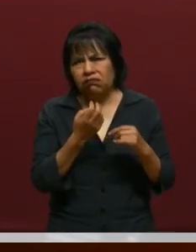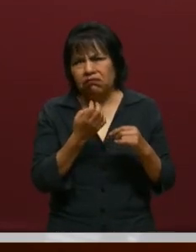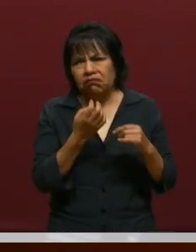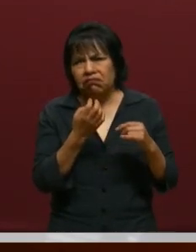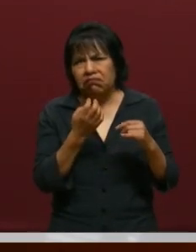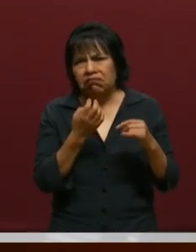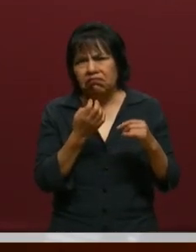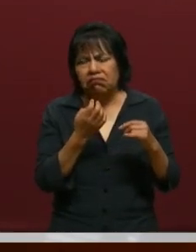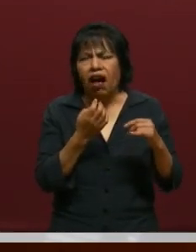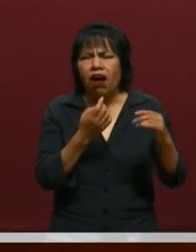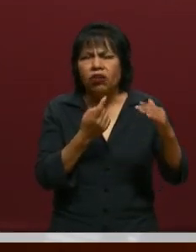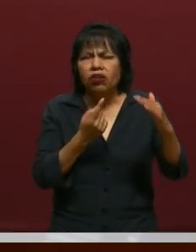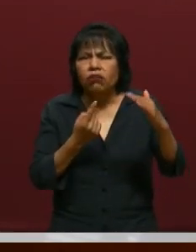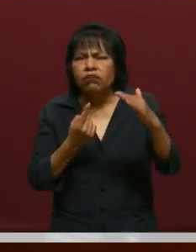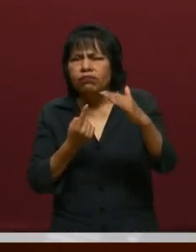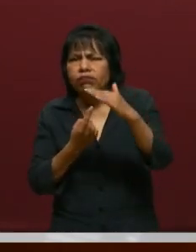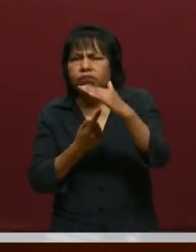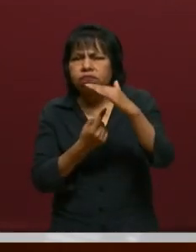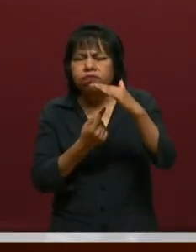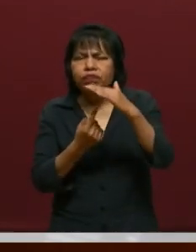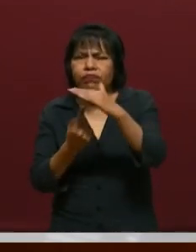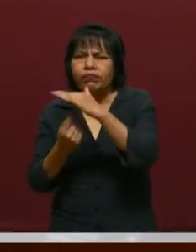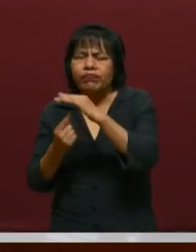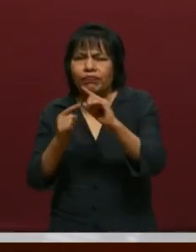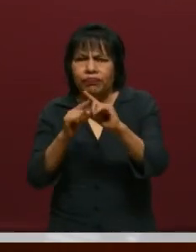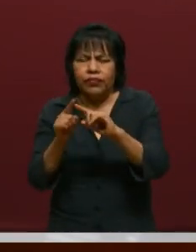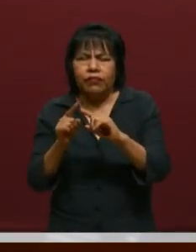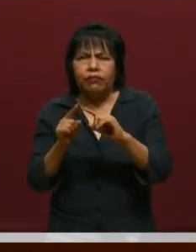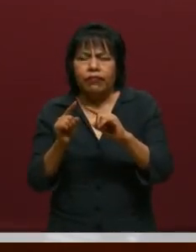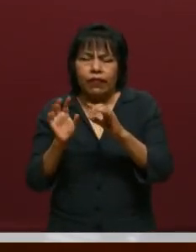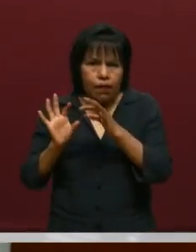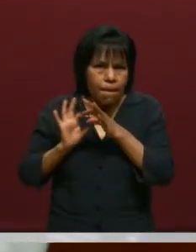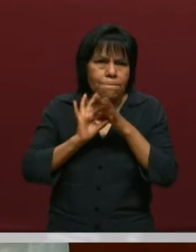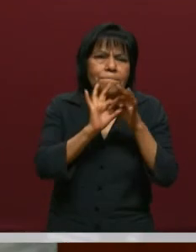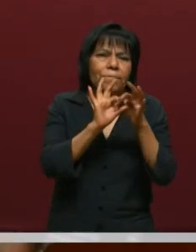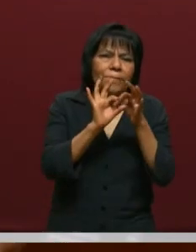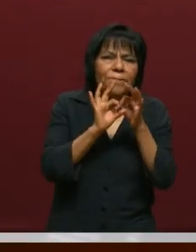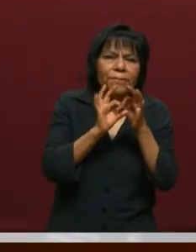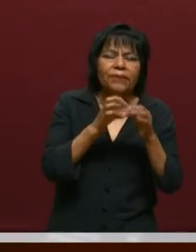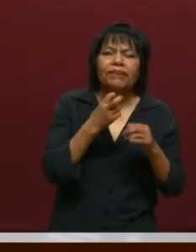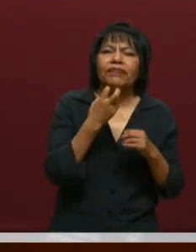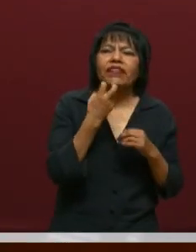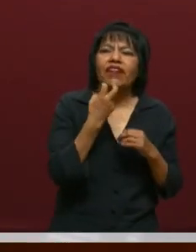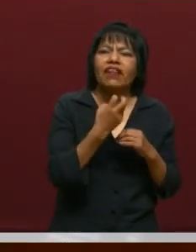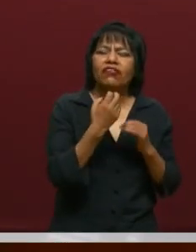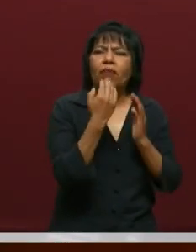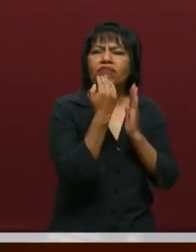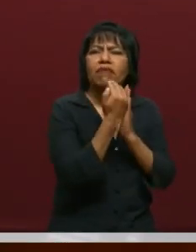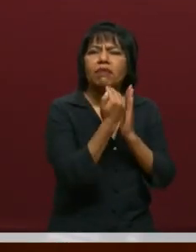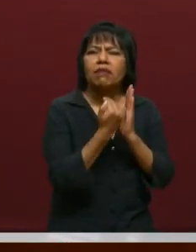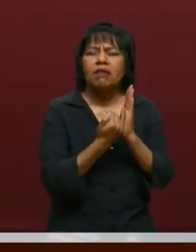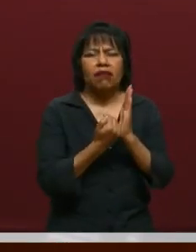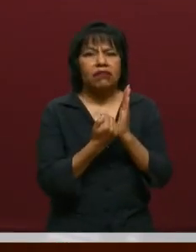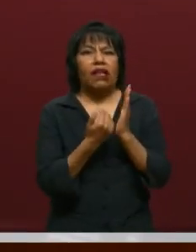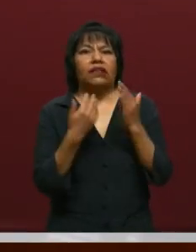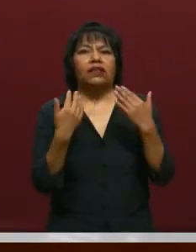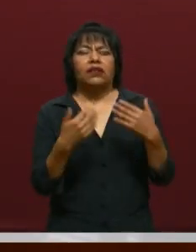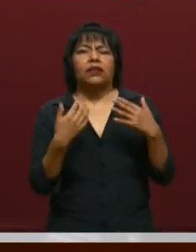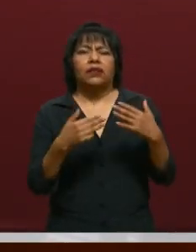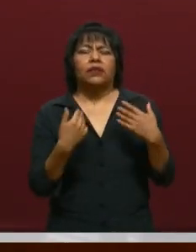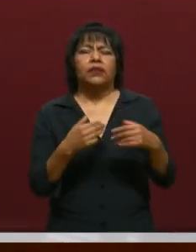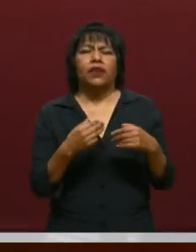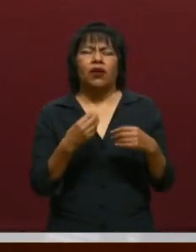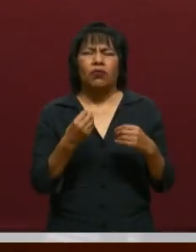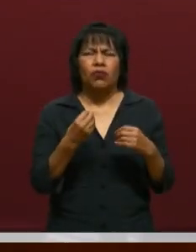¿Sabes? Esta vinculación con los contextos y esto engloba una serie de aspectos. La multiculturalidad,